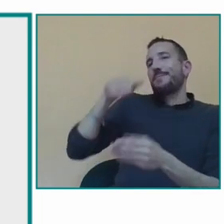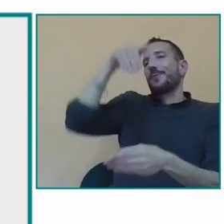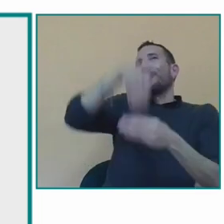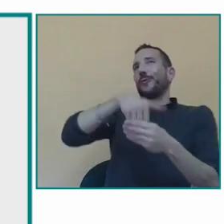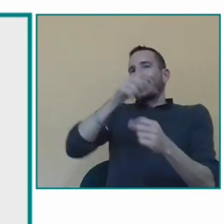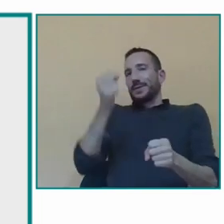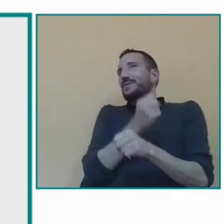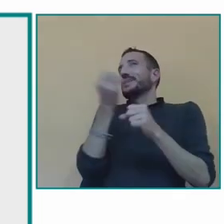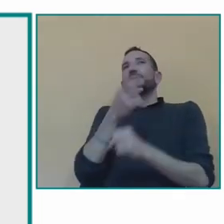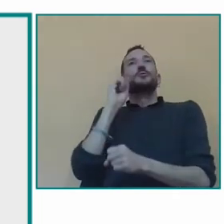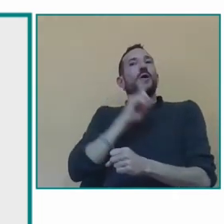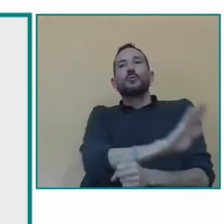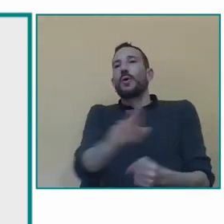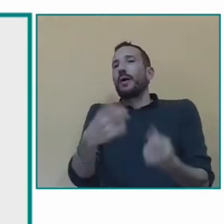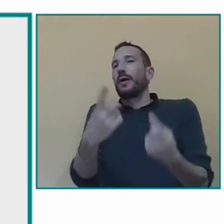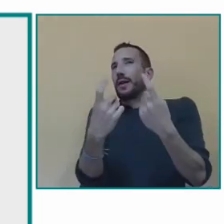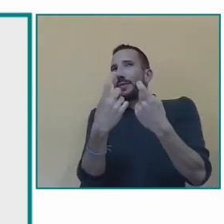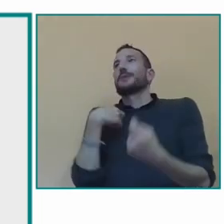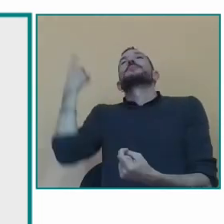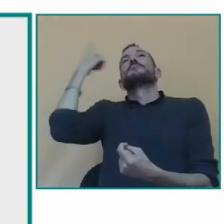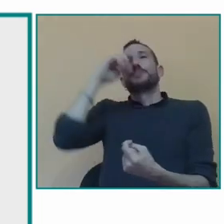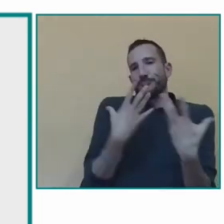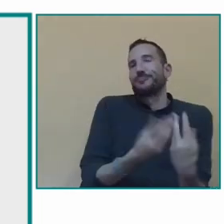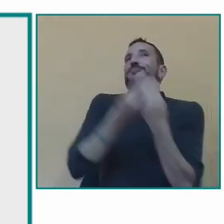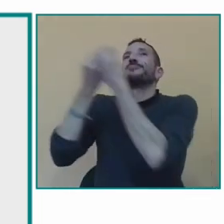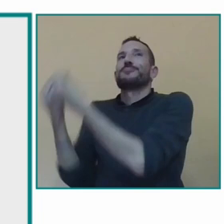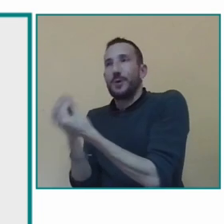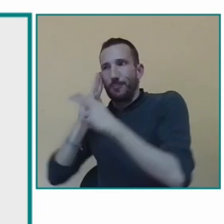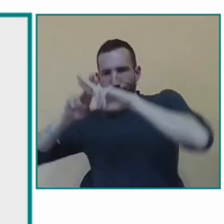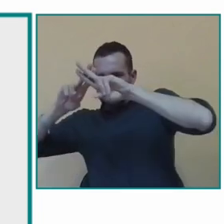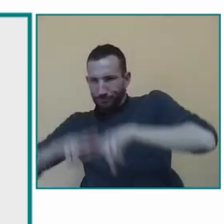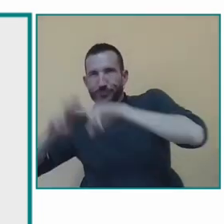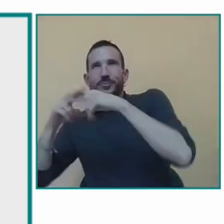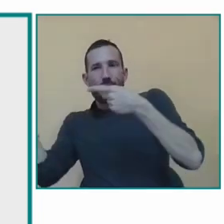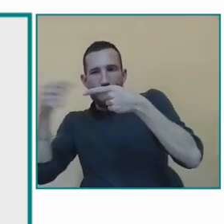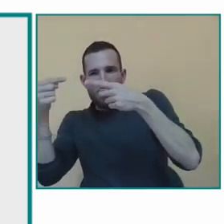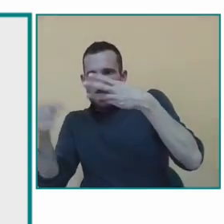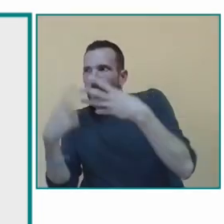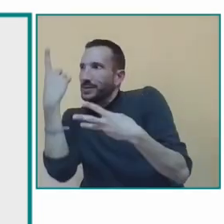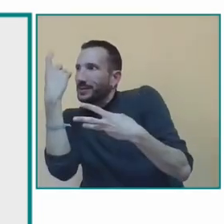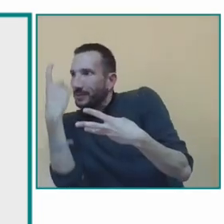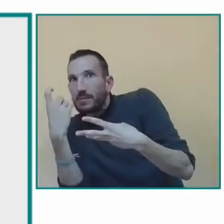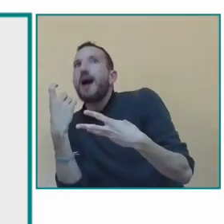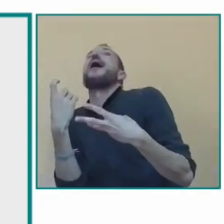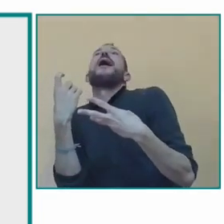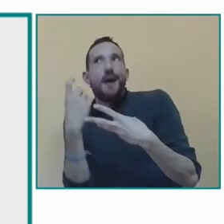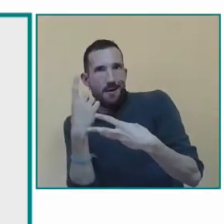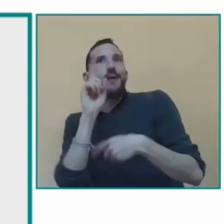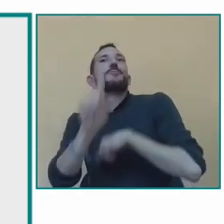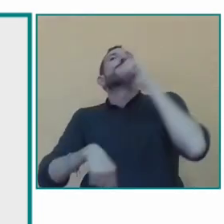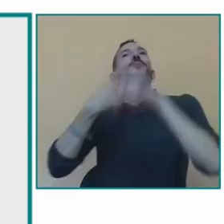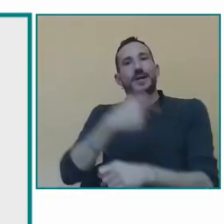con el equipo específico de discapacidad auditiva nos favorece el ir detectando esas necesidades que tienen cada uno de los alumnos ir